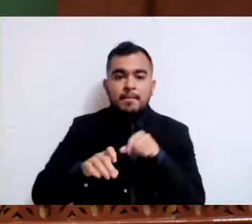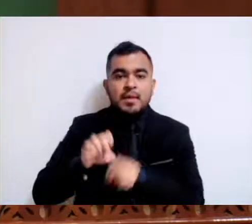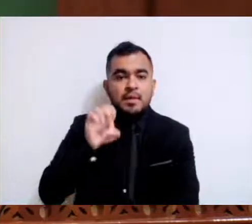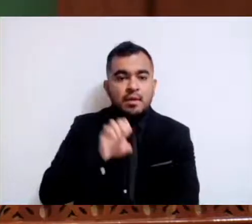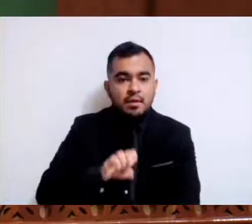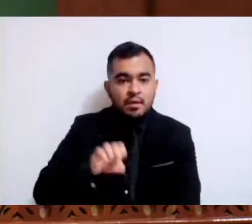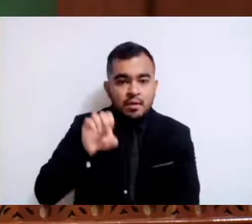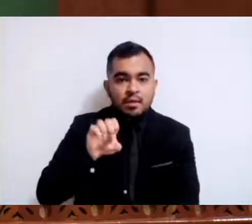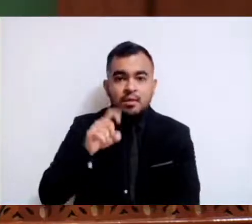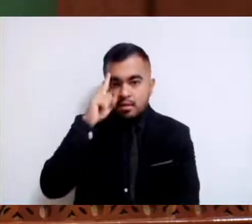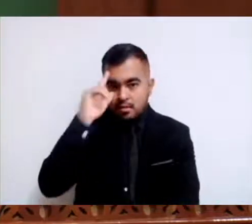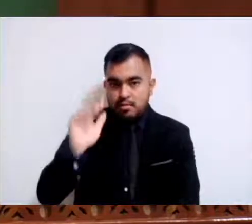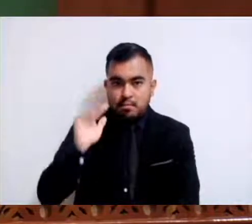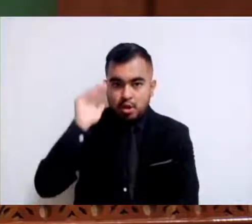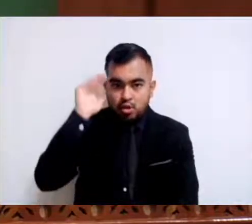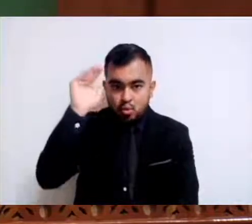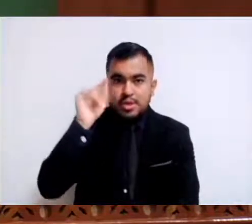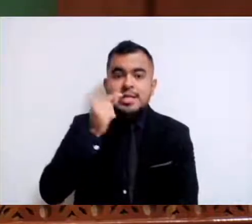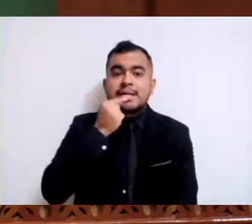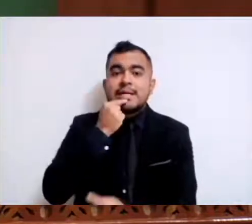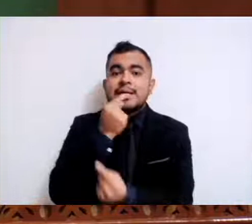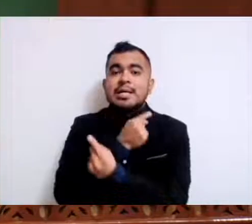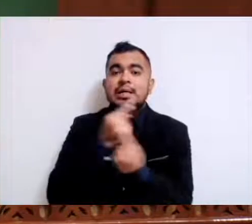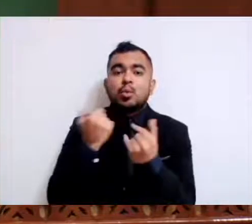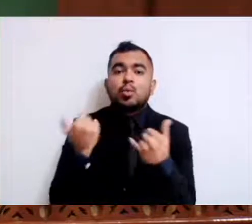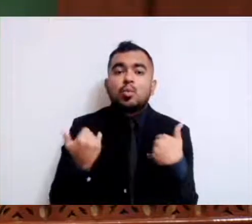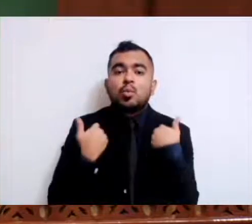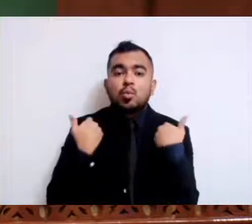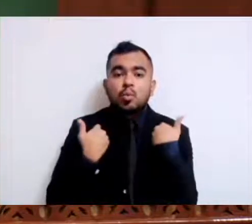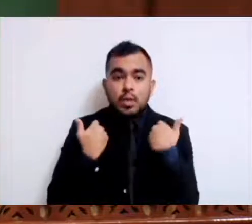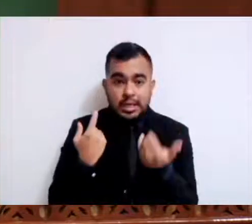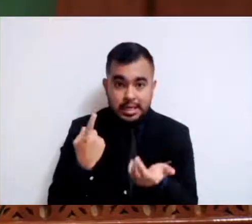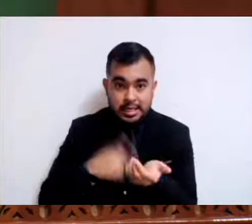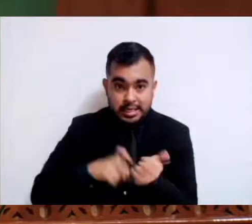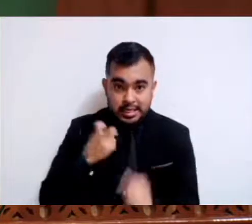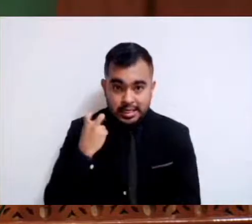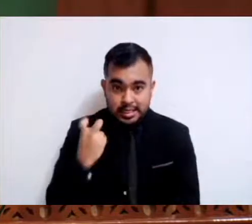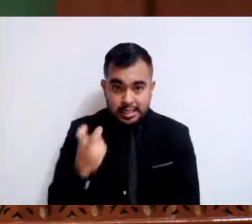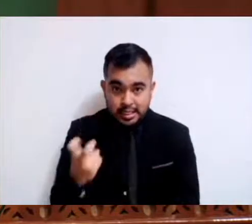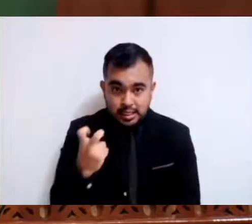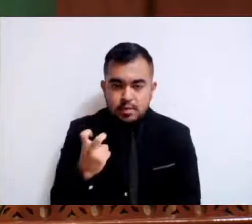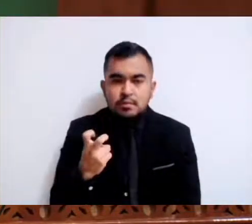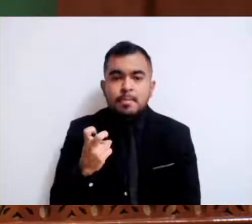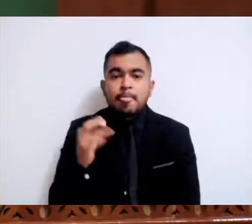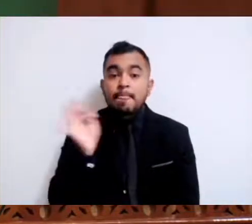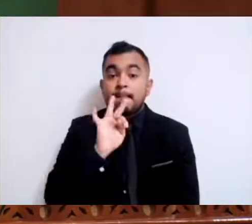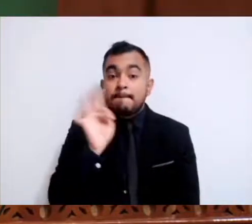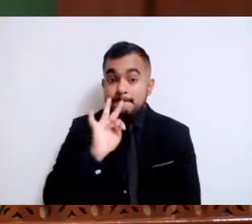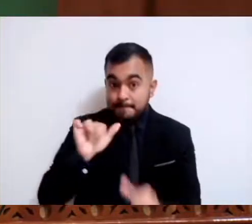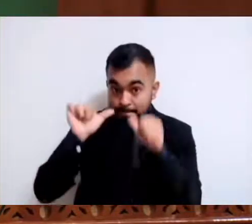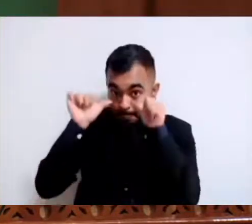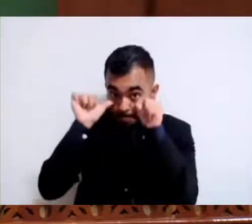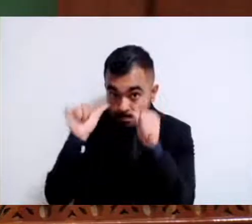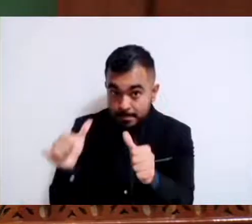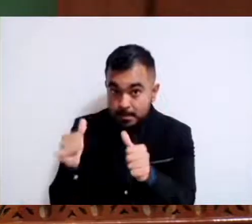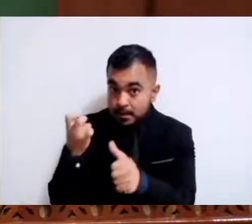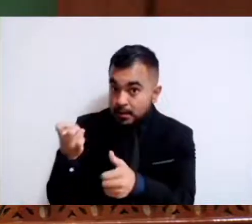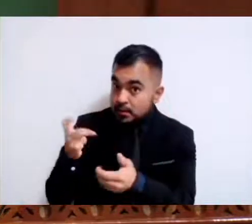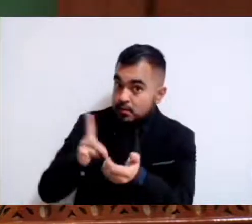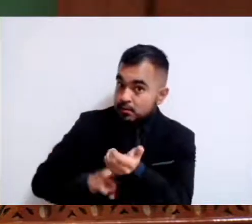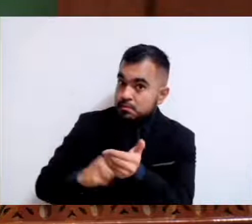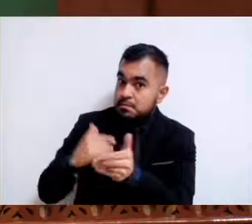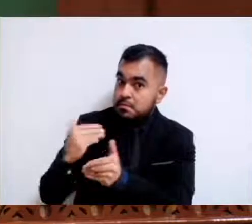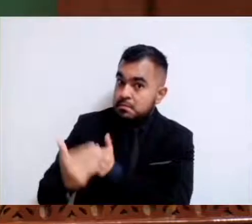adolescentes que se ve afectada y que siendo escuchadas en todo procedimiento judicial o